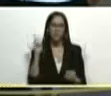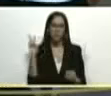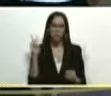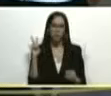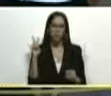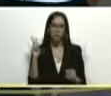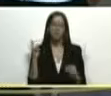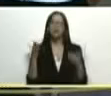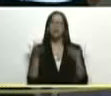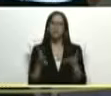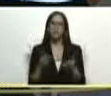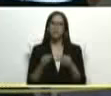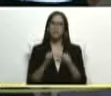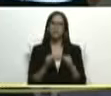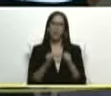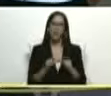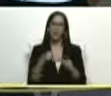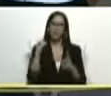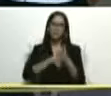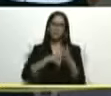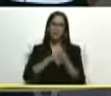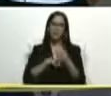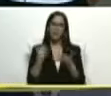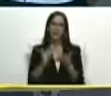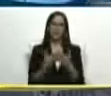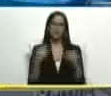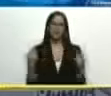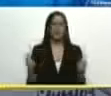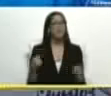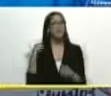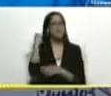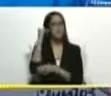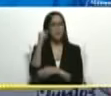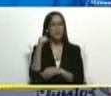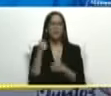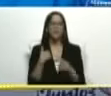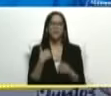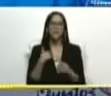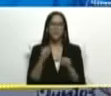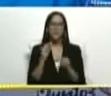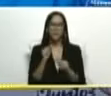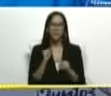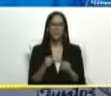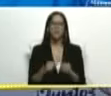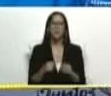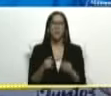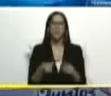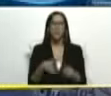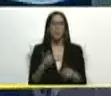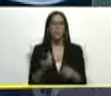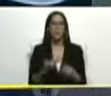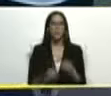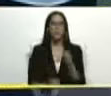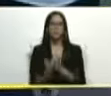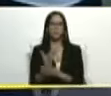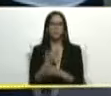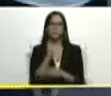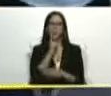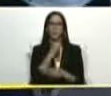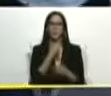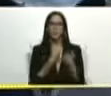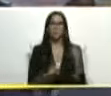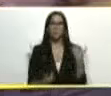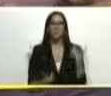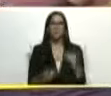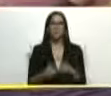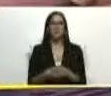y así bueno vamos a ir luchando hasta vencer vamos nosotros a aprovechar el momento viceministra para poder inaugurar esto aquí en nombre del presidente de